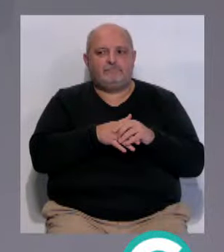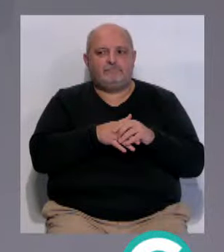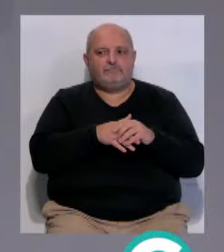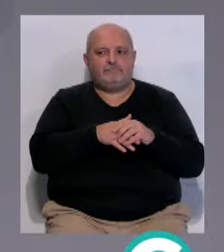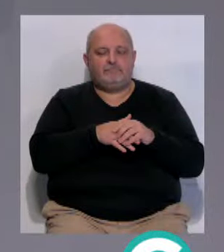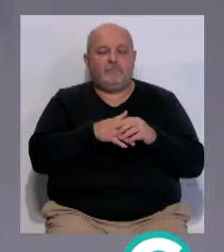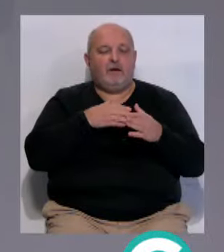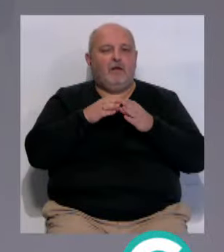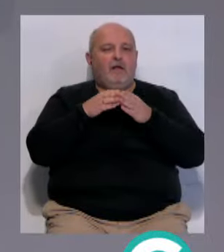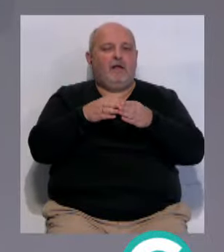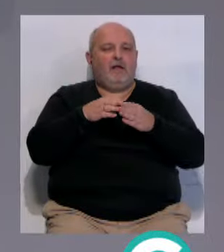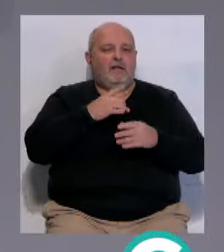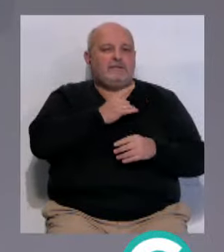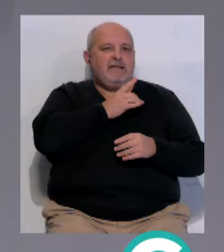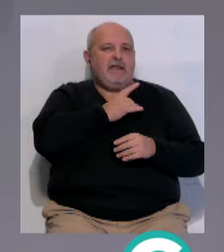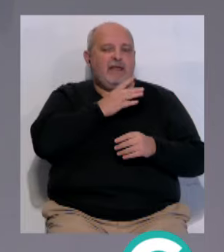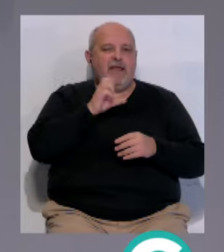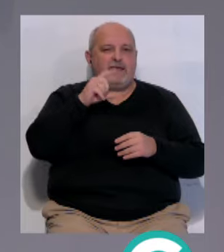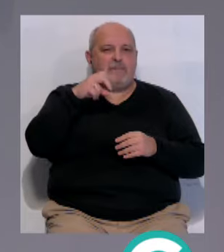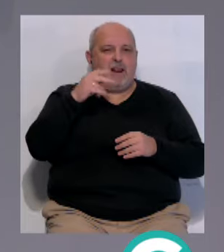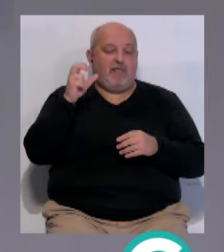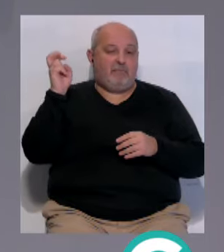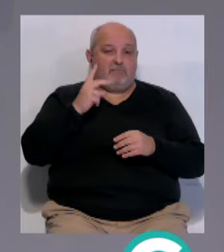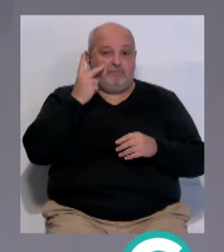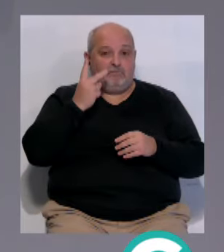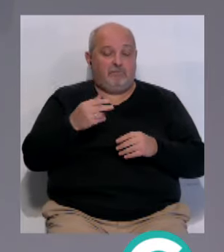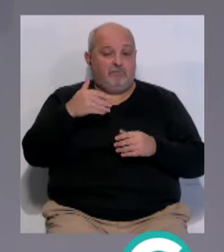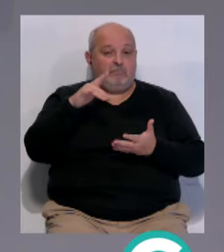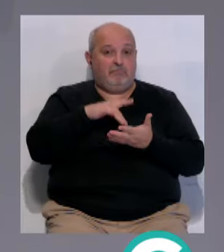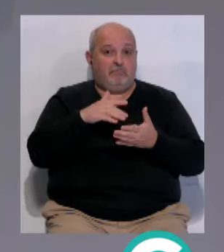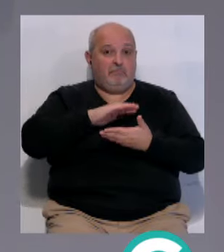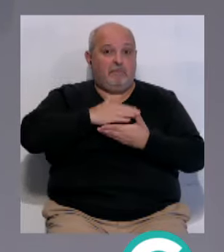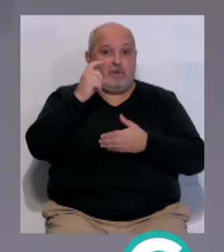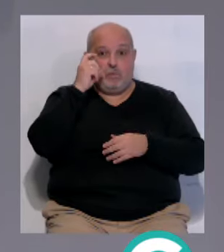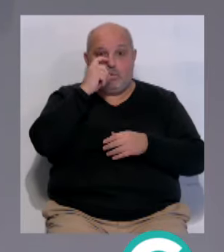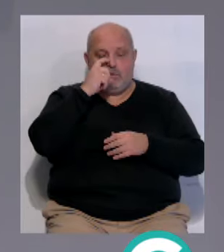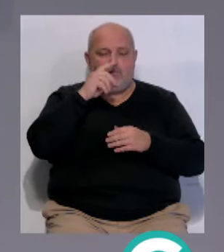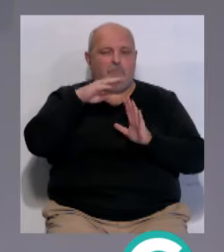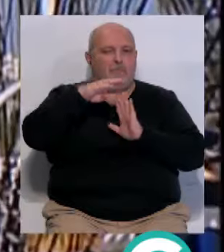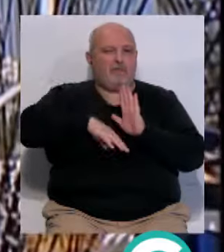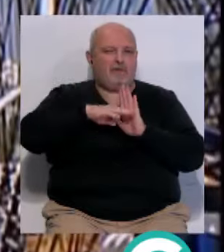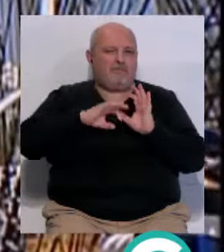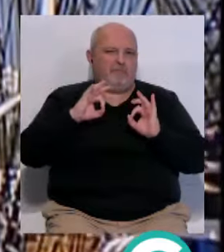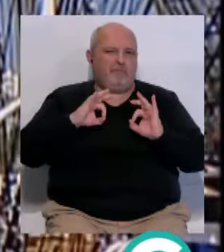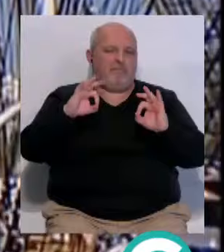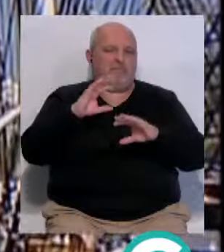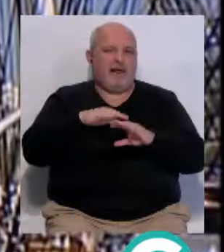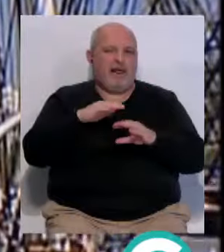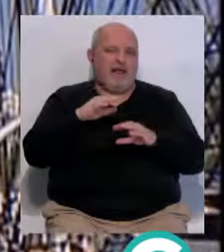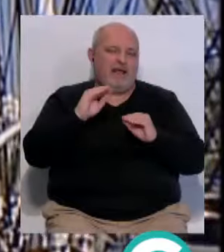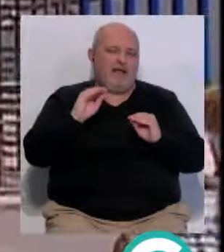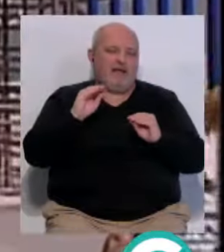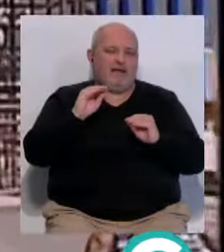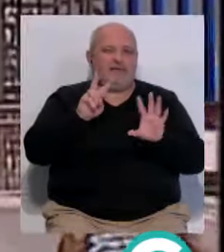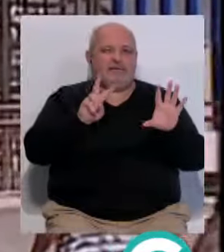Y el buque Escuela Chileno Esmeralda... ...visitará la ciudad de Cádiz... ...el próximo mes de junio... ...dentro de la programación especial... ...para conmemorar...